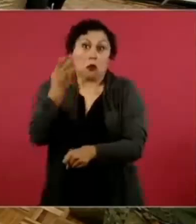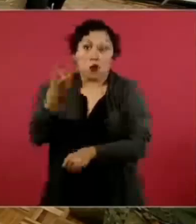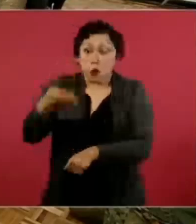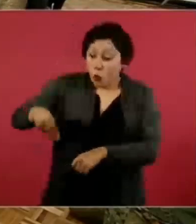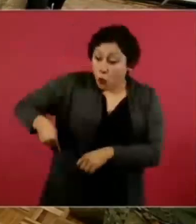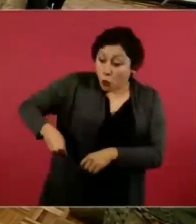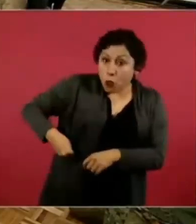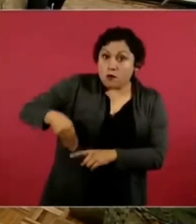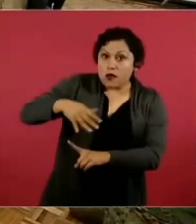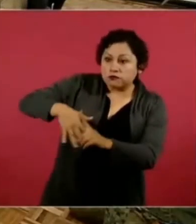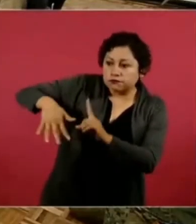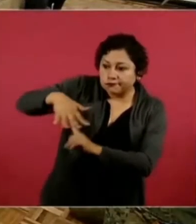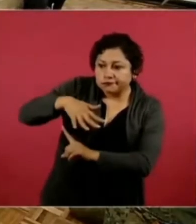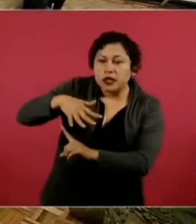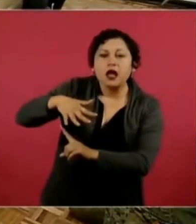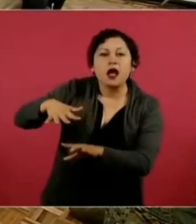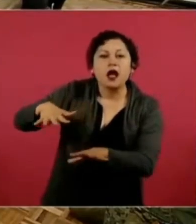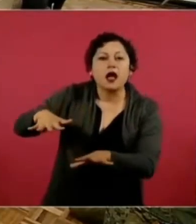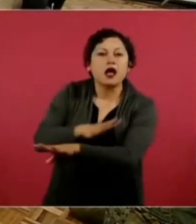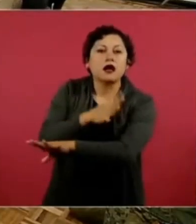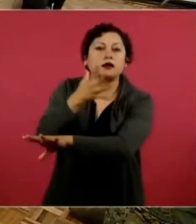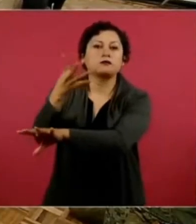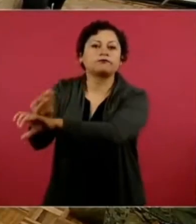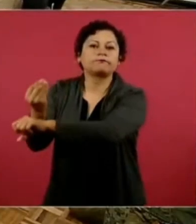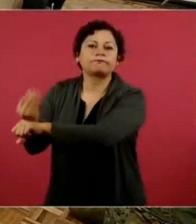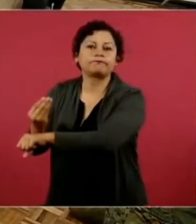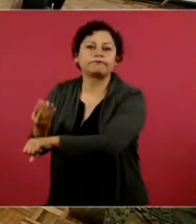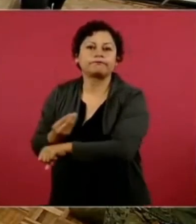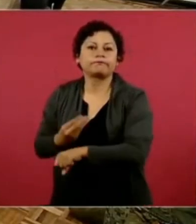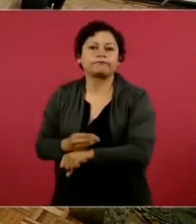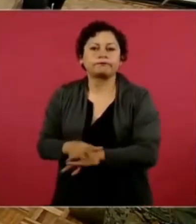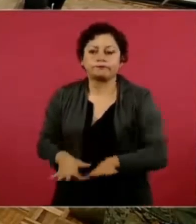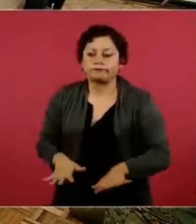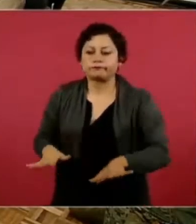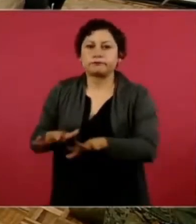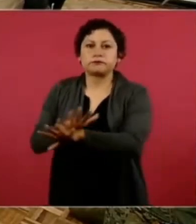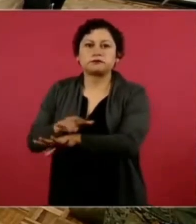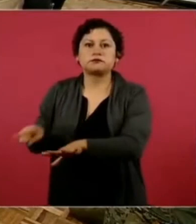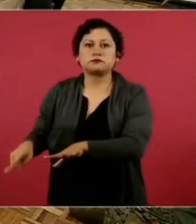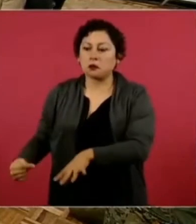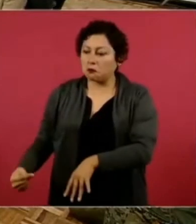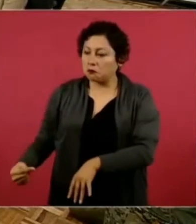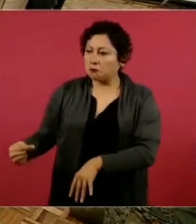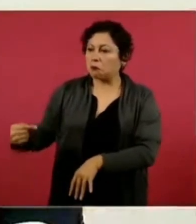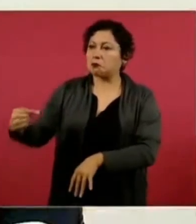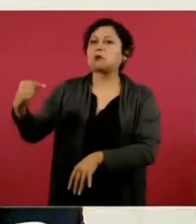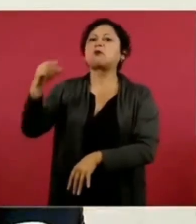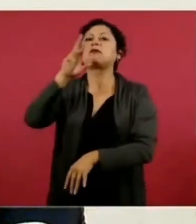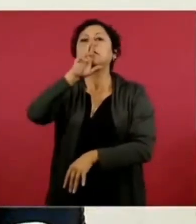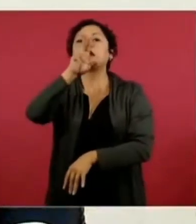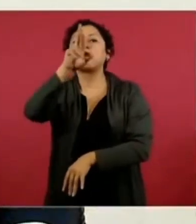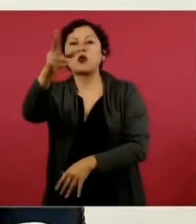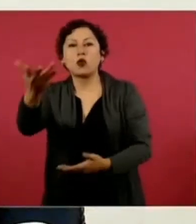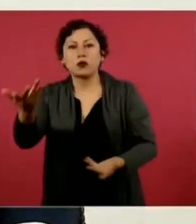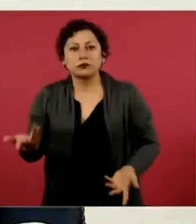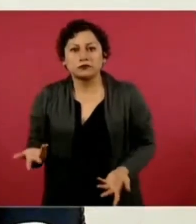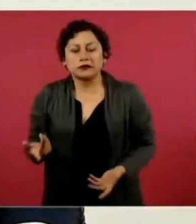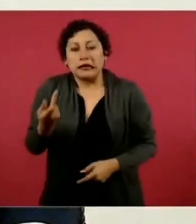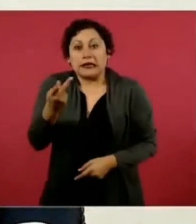idea es como de marcianos